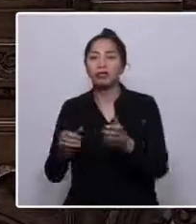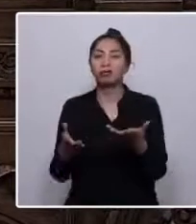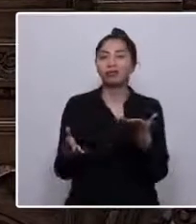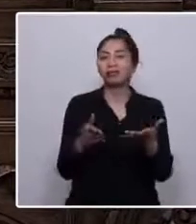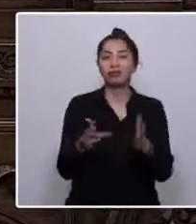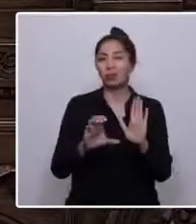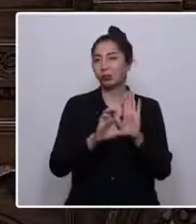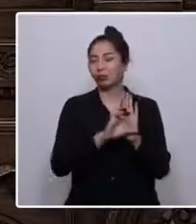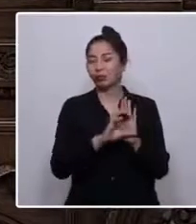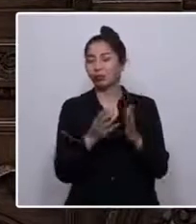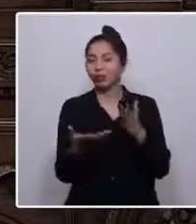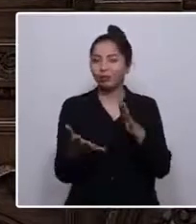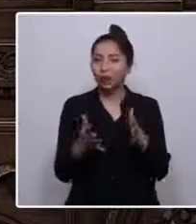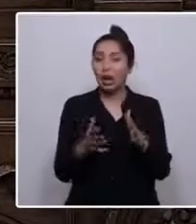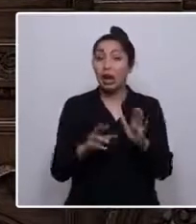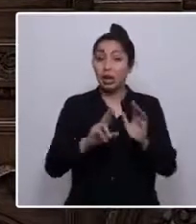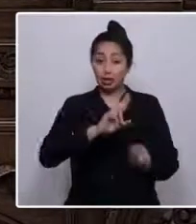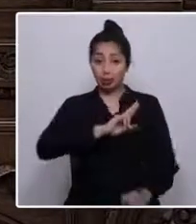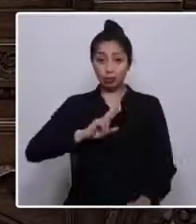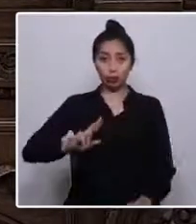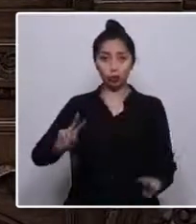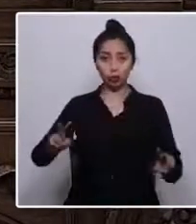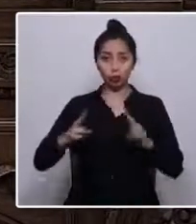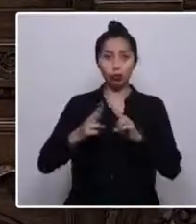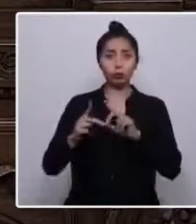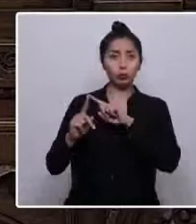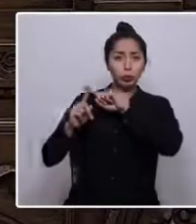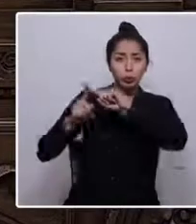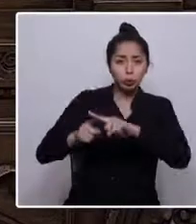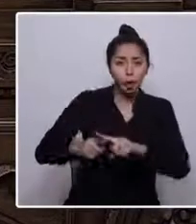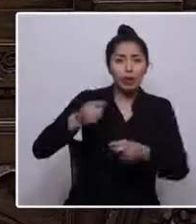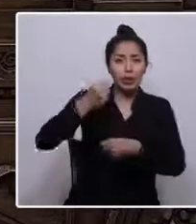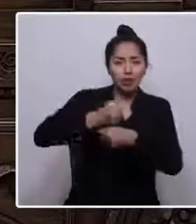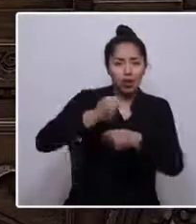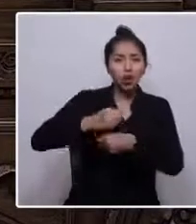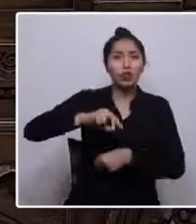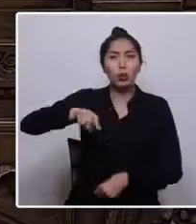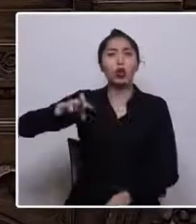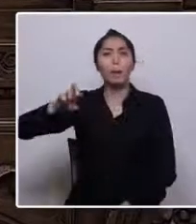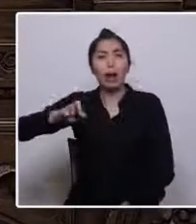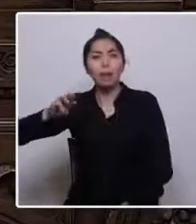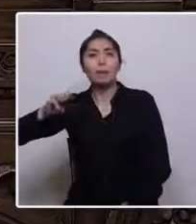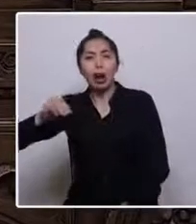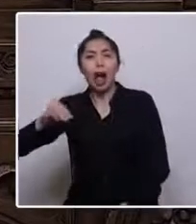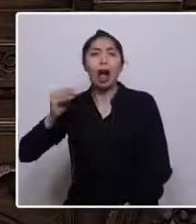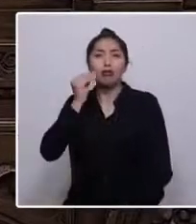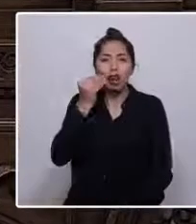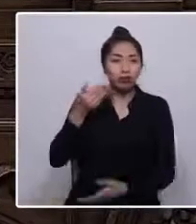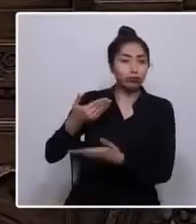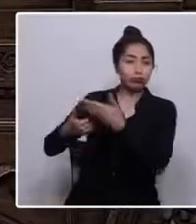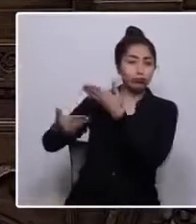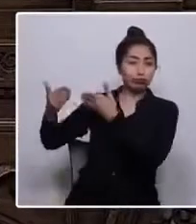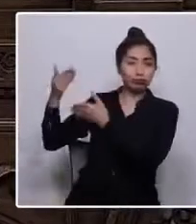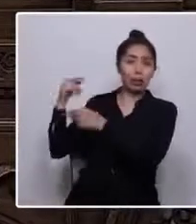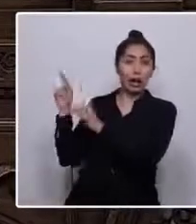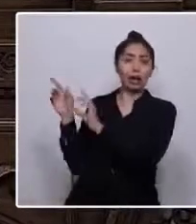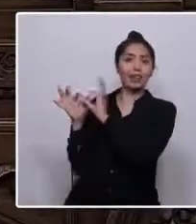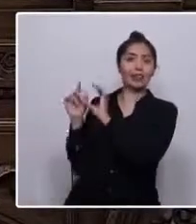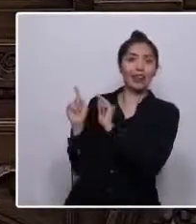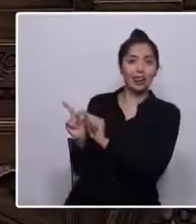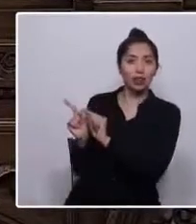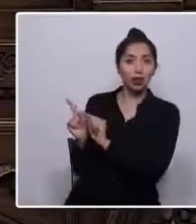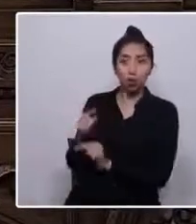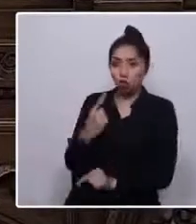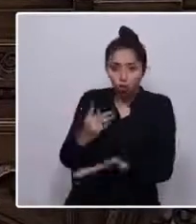República se construyó con el sacrificio y trabajo de nuestros padres, abuelos y antepasados. Nosotros no estamos llamados a partir de